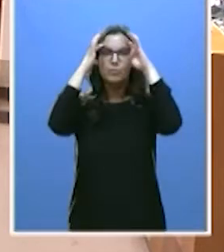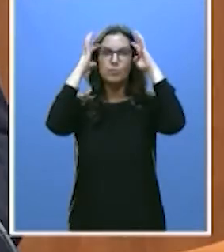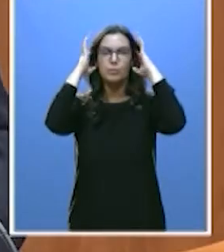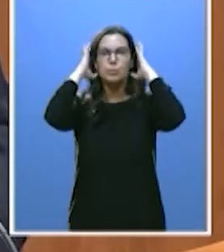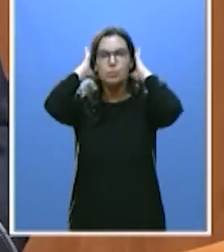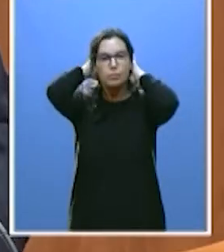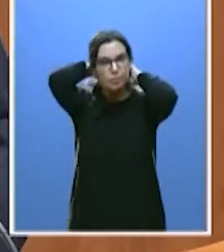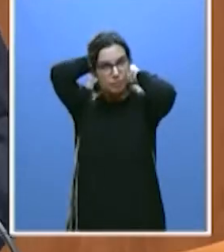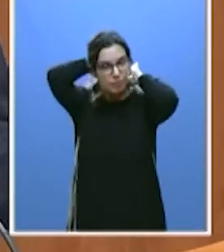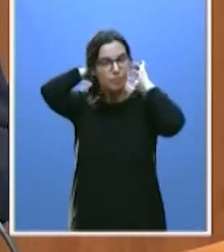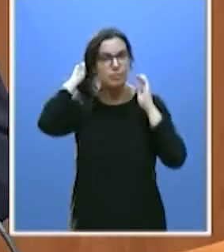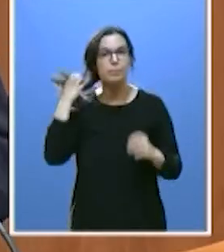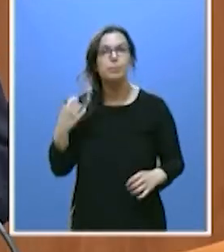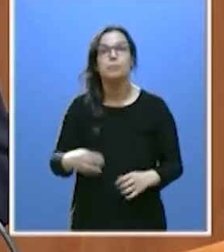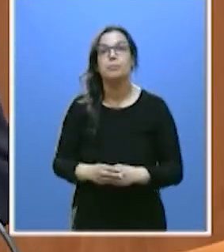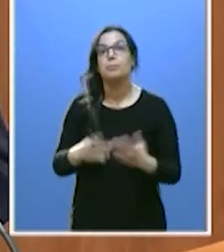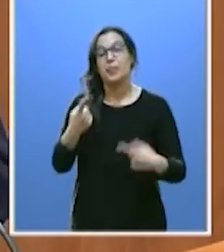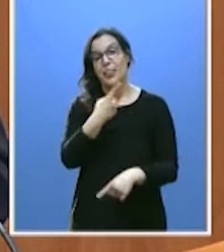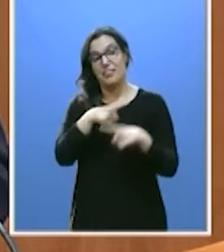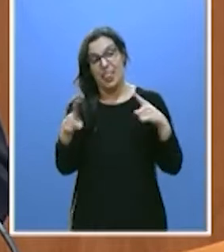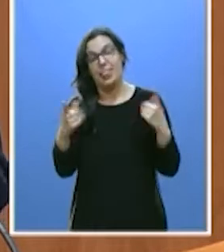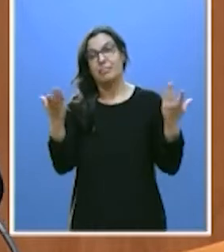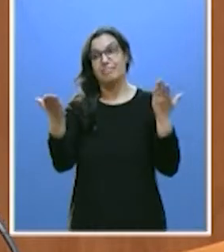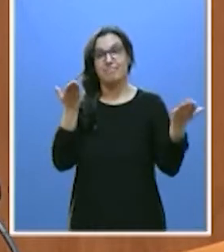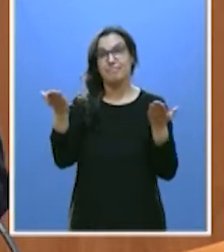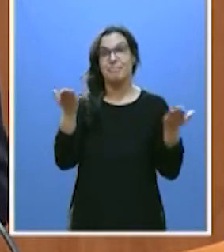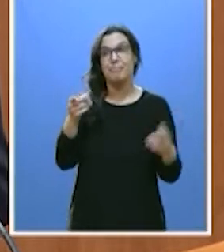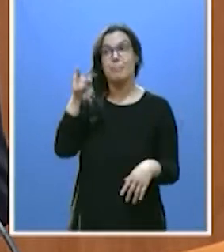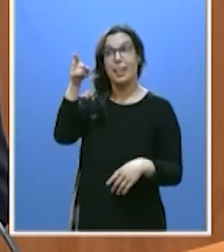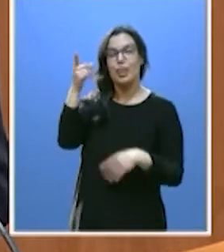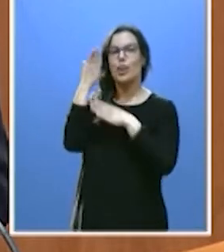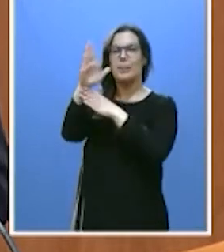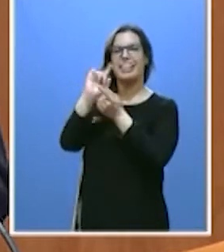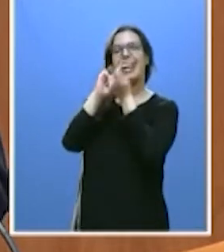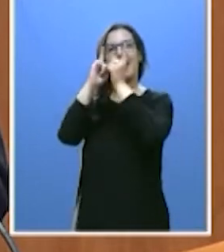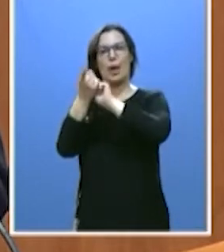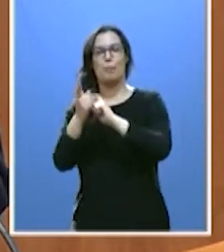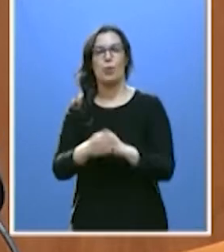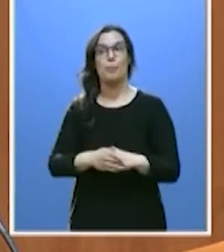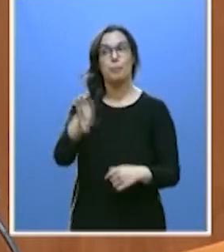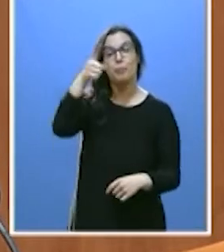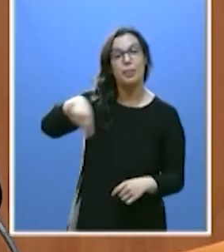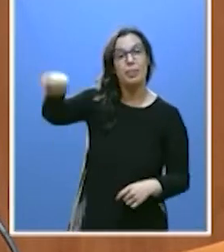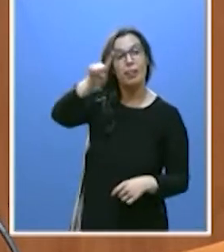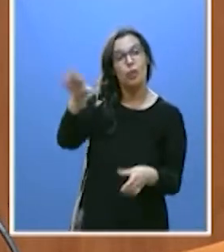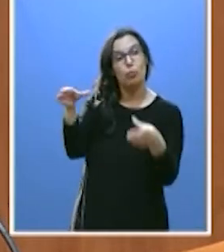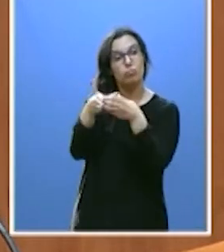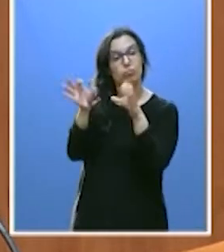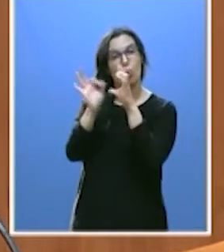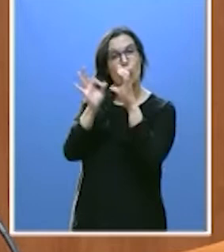Pero es la diferencia. Nuestros procuradores representan hoy el cambio. Nuestros procuradores son hoy